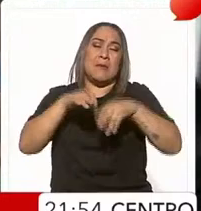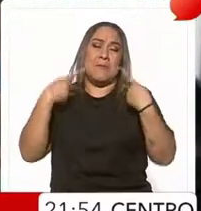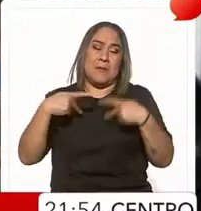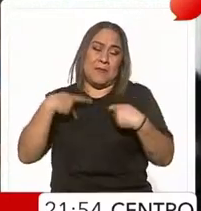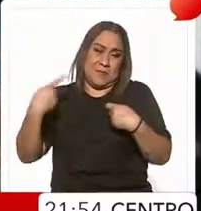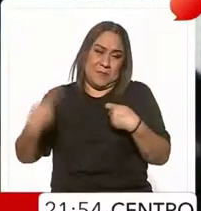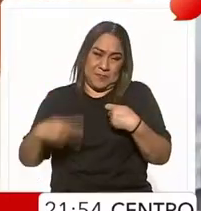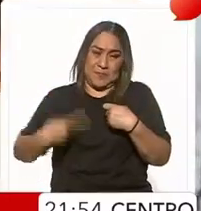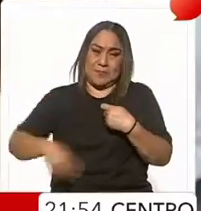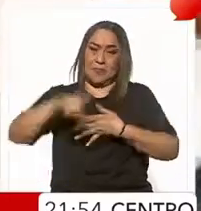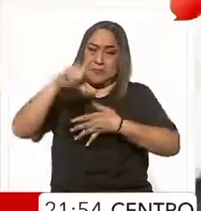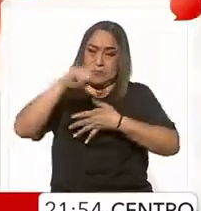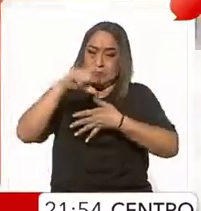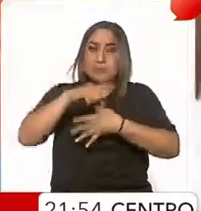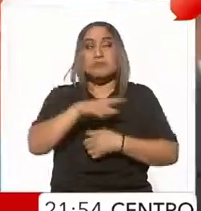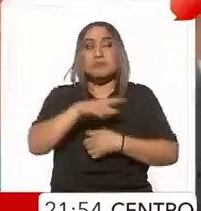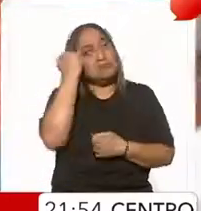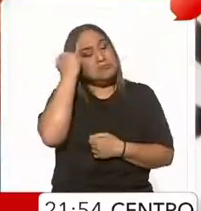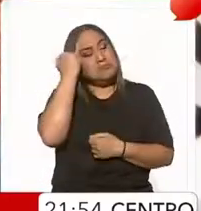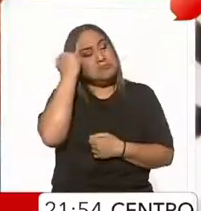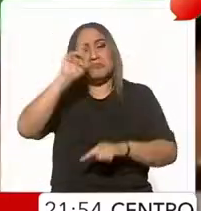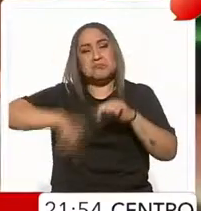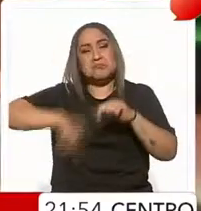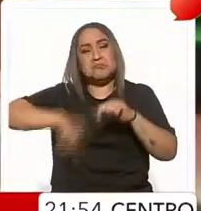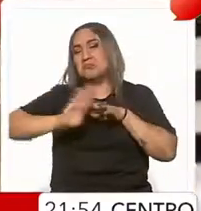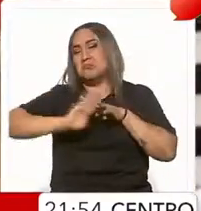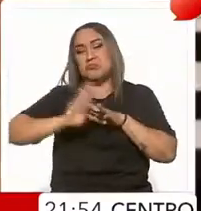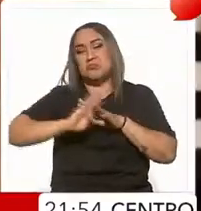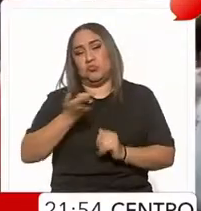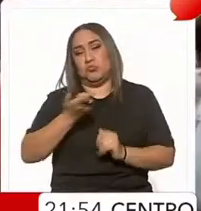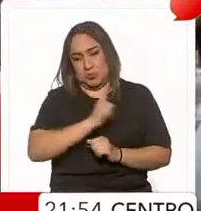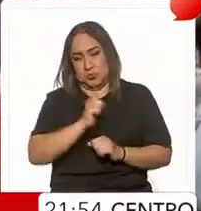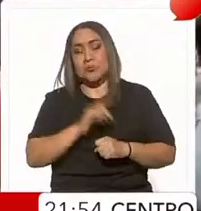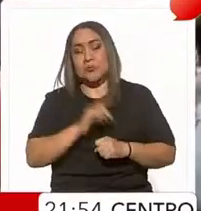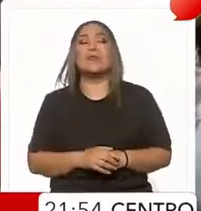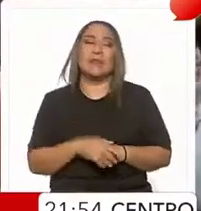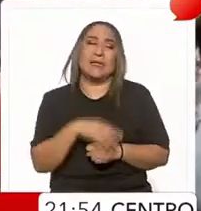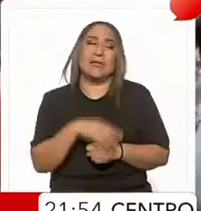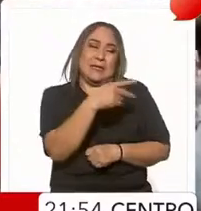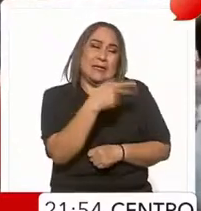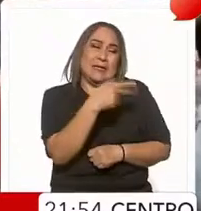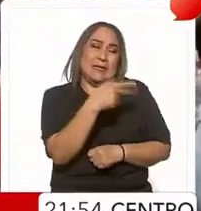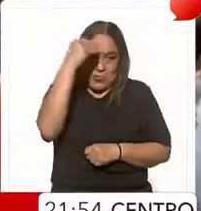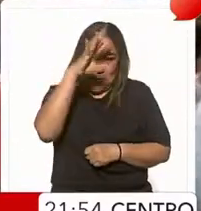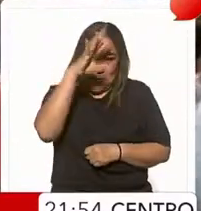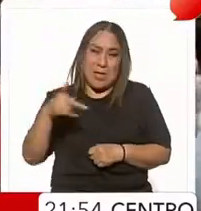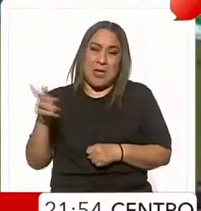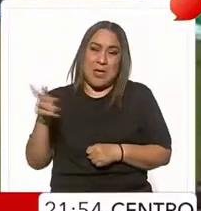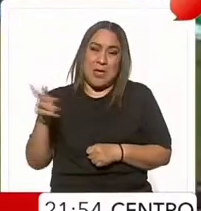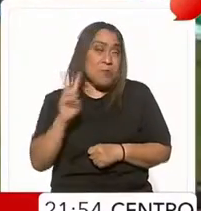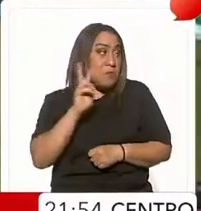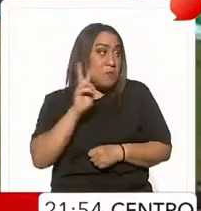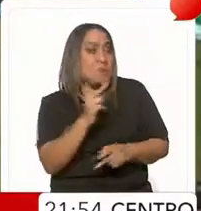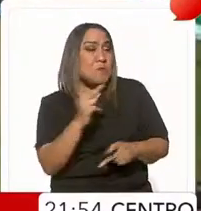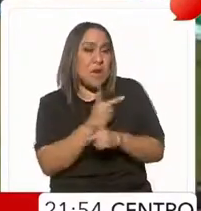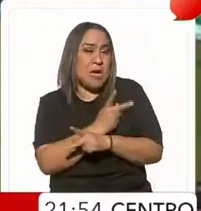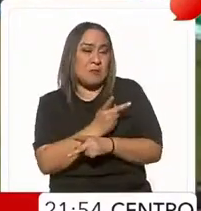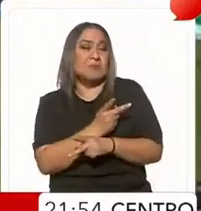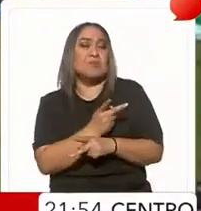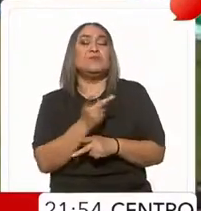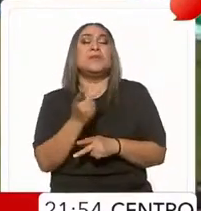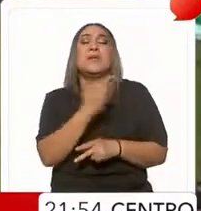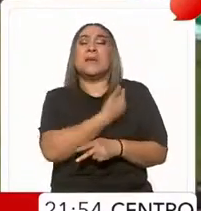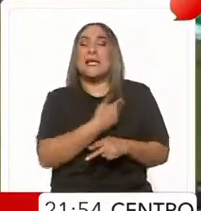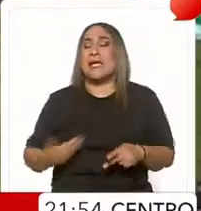fiel a su estrategia anti inmigrante el empresario republicano se refirió así a la propuesta que reiteró el presidente